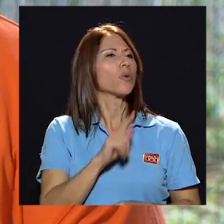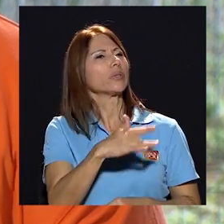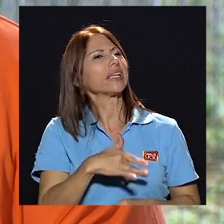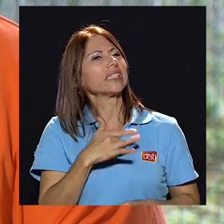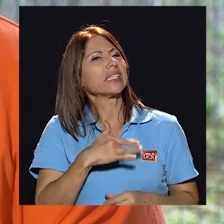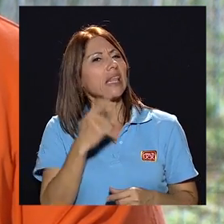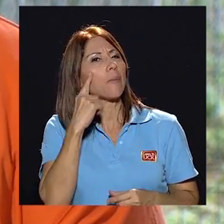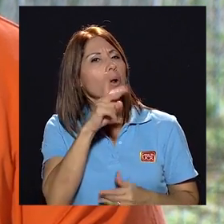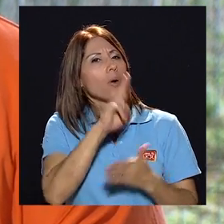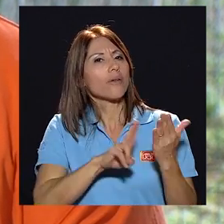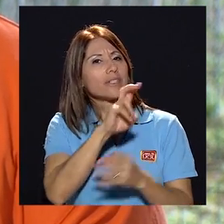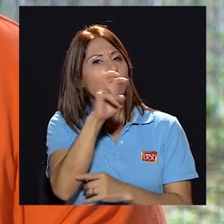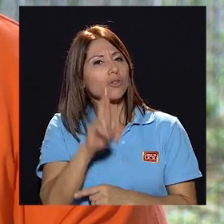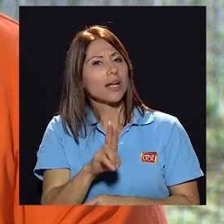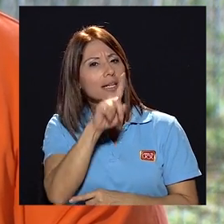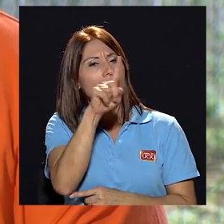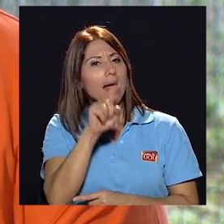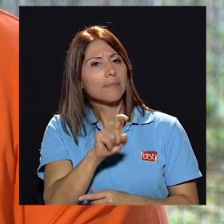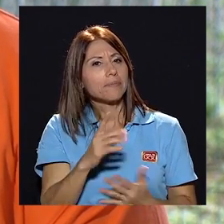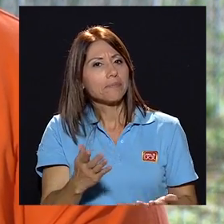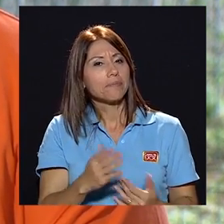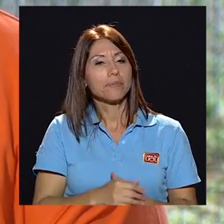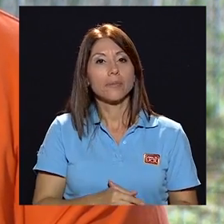¿Qué siente usted por la Universidad de Costa Rica?